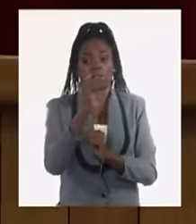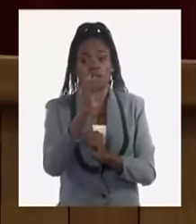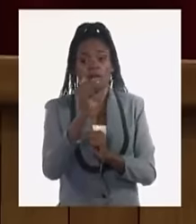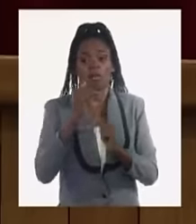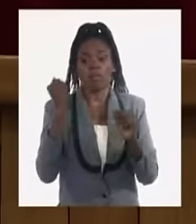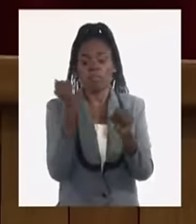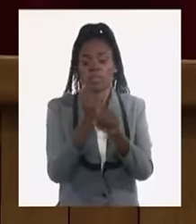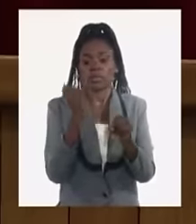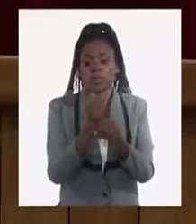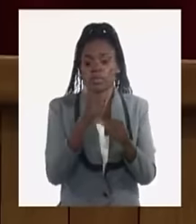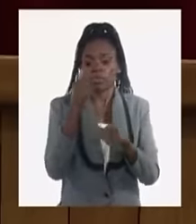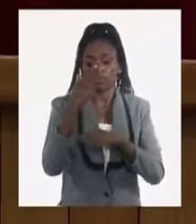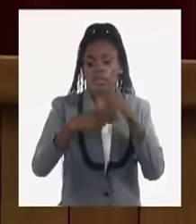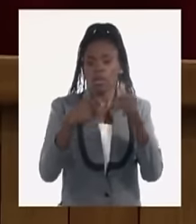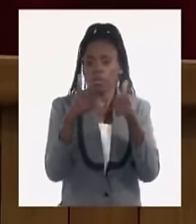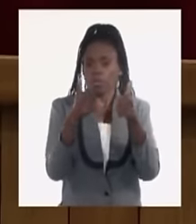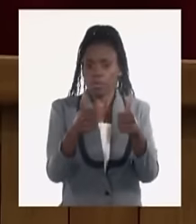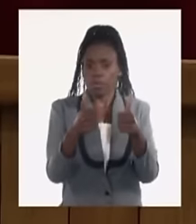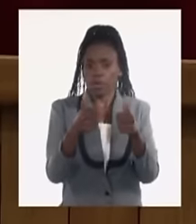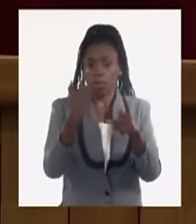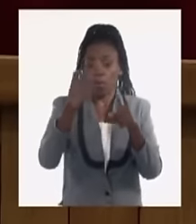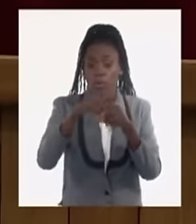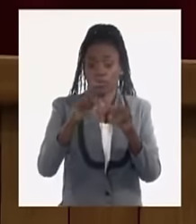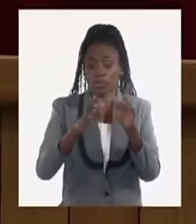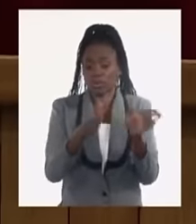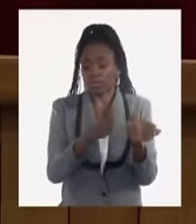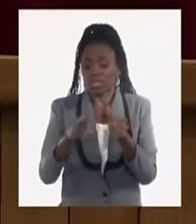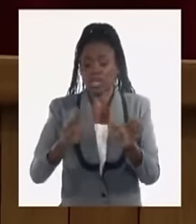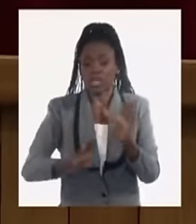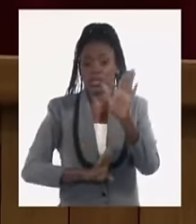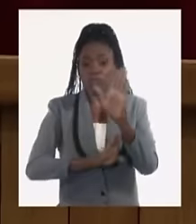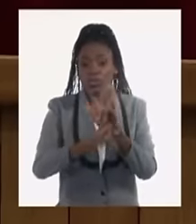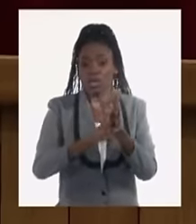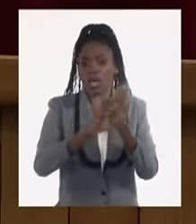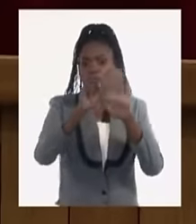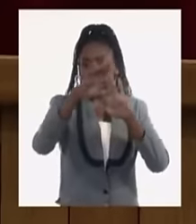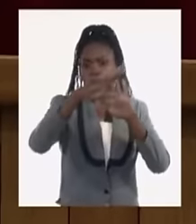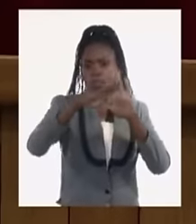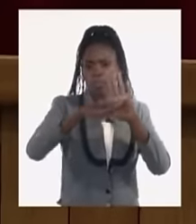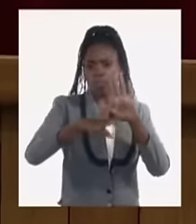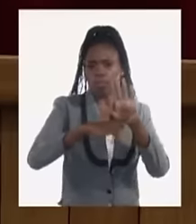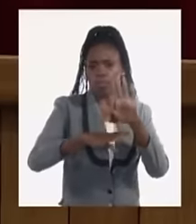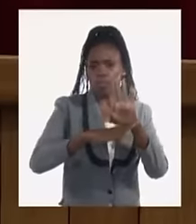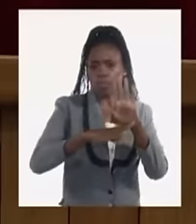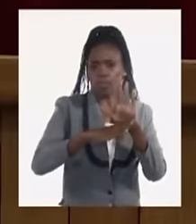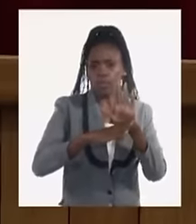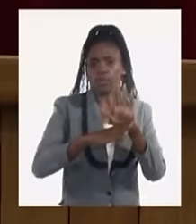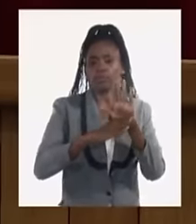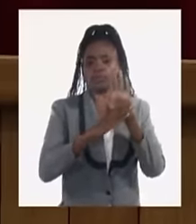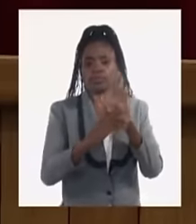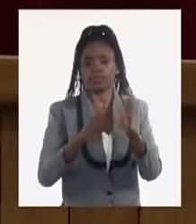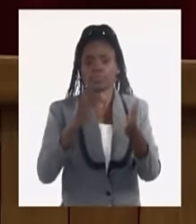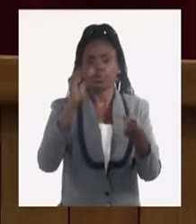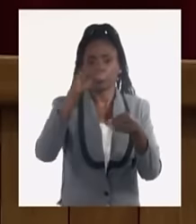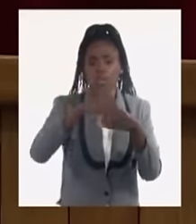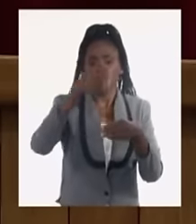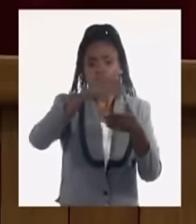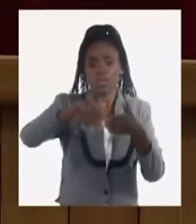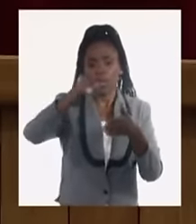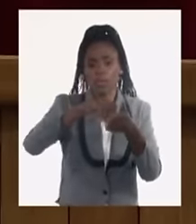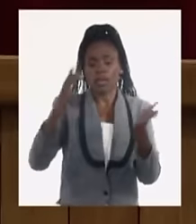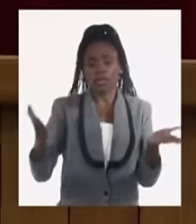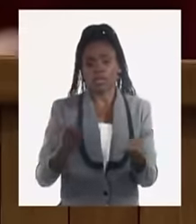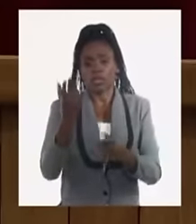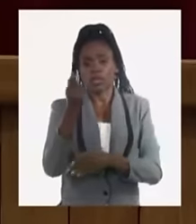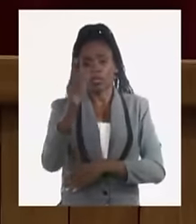desempeño. Por otra parte, ha avanzado el programa de implementación del Plan Nacional de Desarrollo